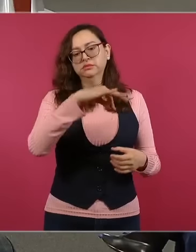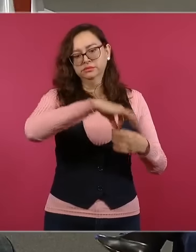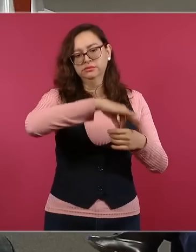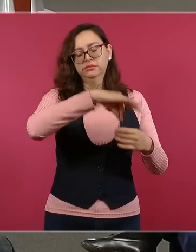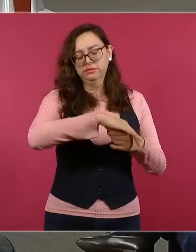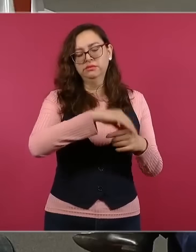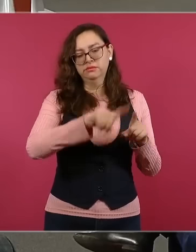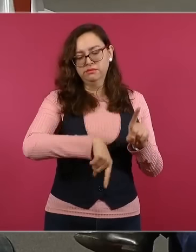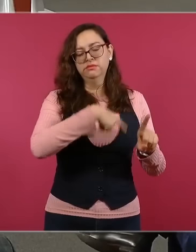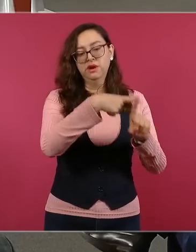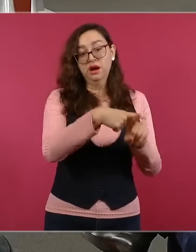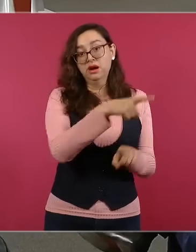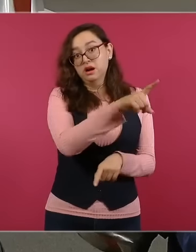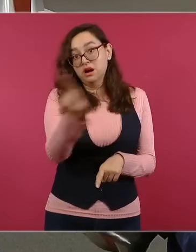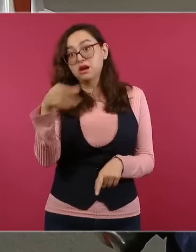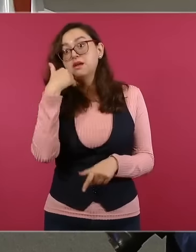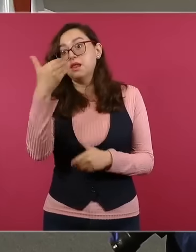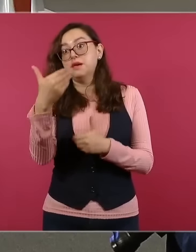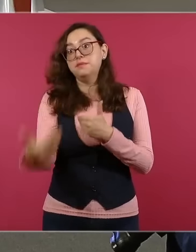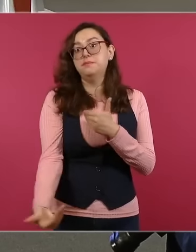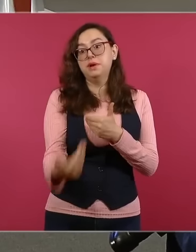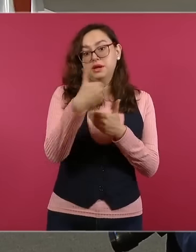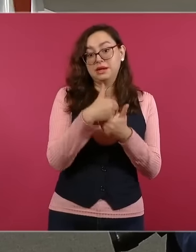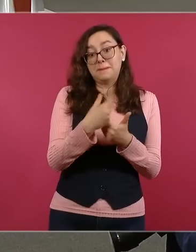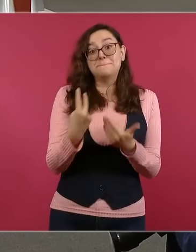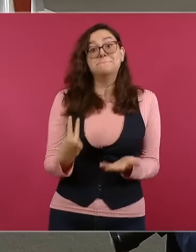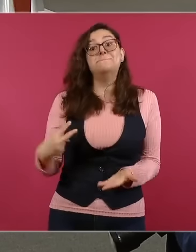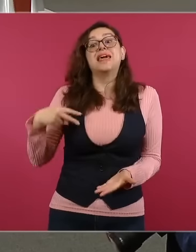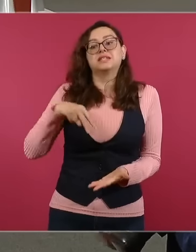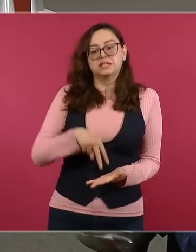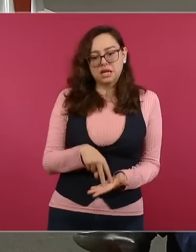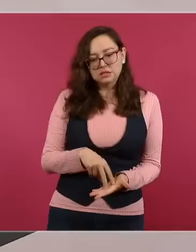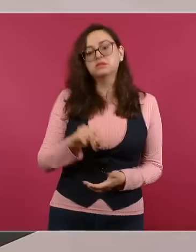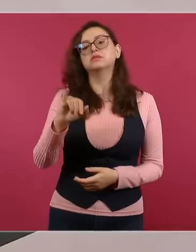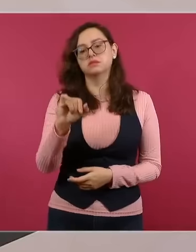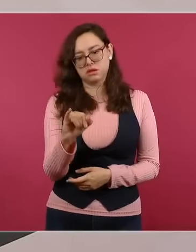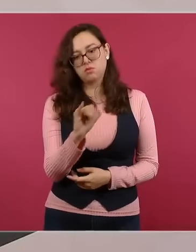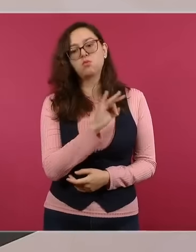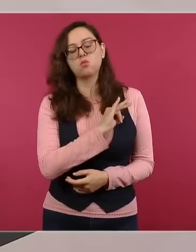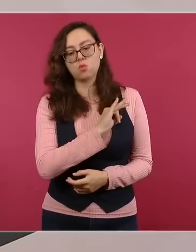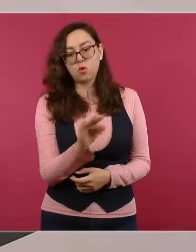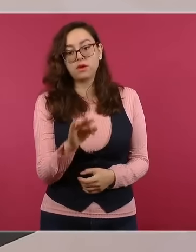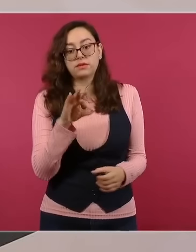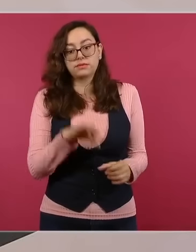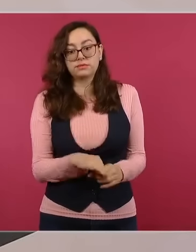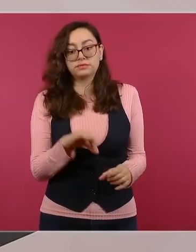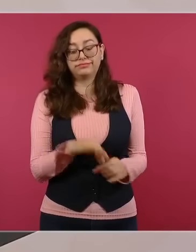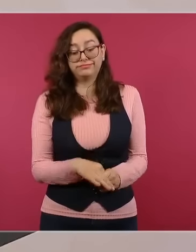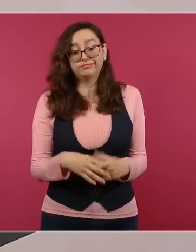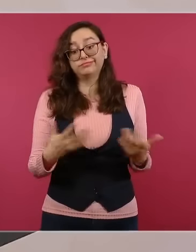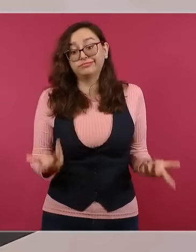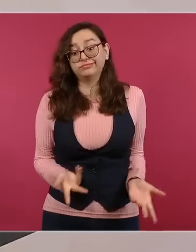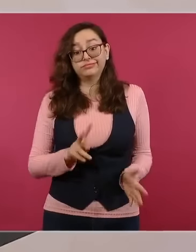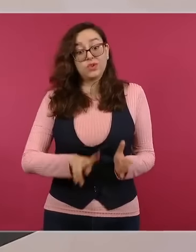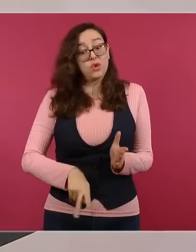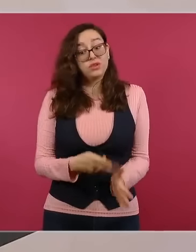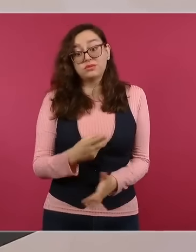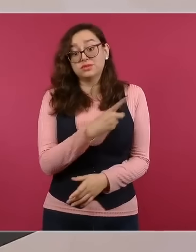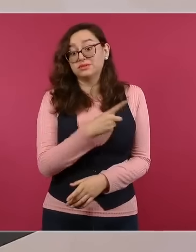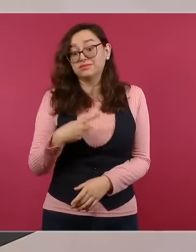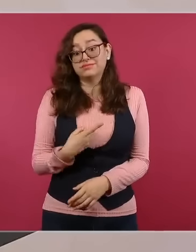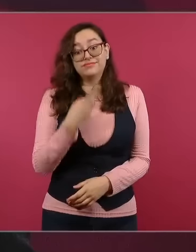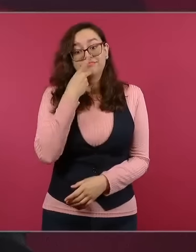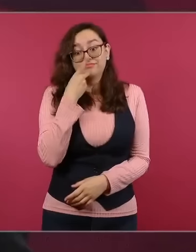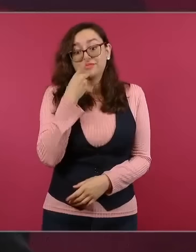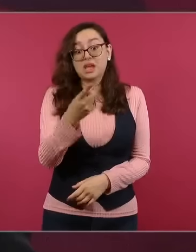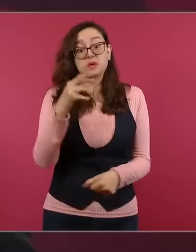Esto vuelvo y repito, y esto es lo último que quisiera decirles, esta es una responsabilidad fundamentalmente del INE. De hecho,